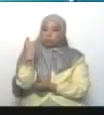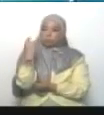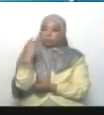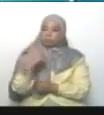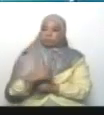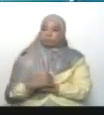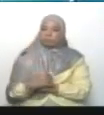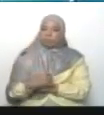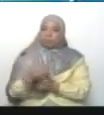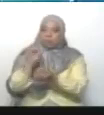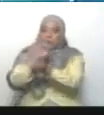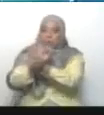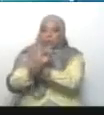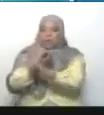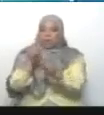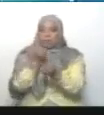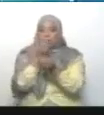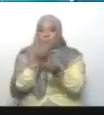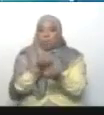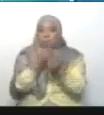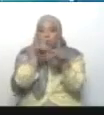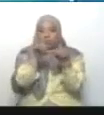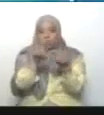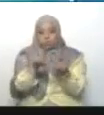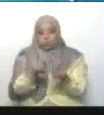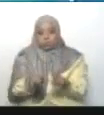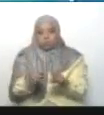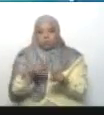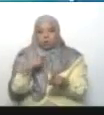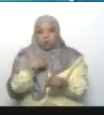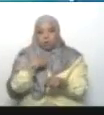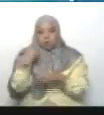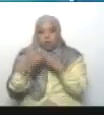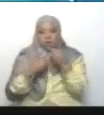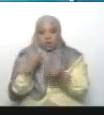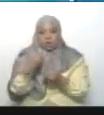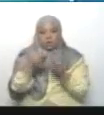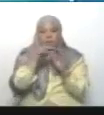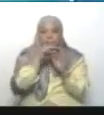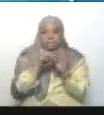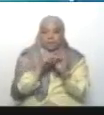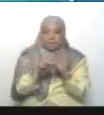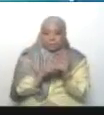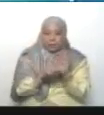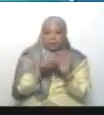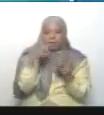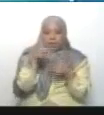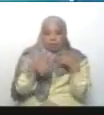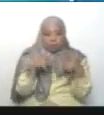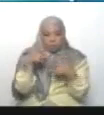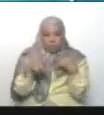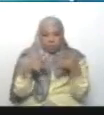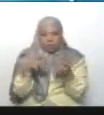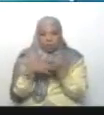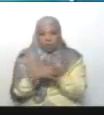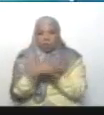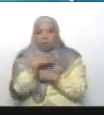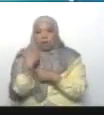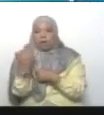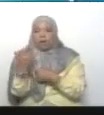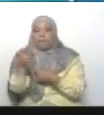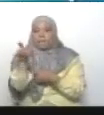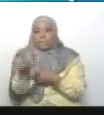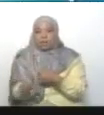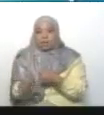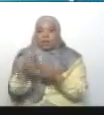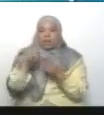está convicto y confeso, declaró, dijo, esa orden de operaciones la hice yo. decía que había que matar a Freddy